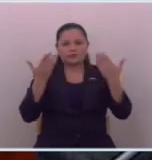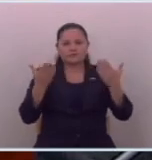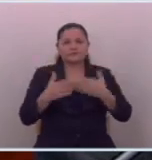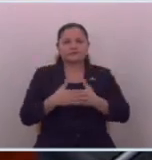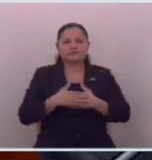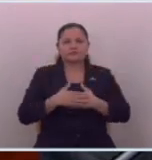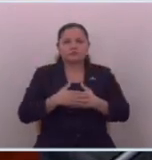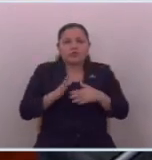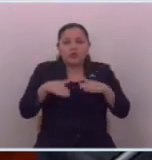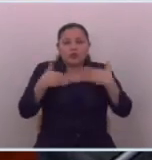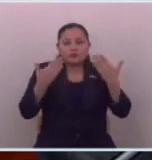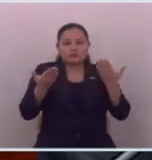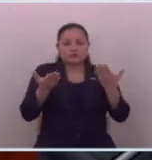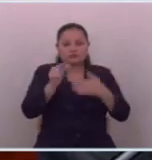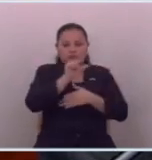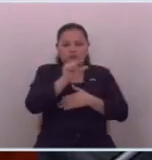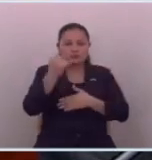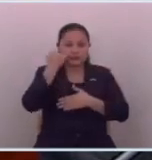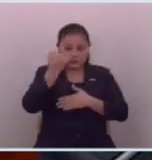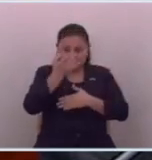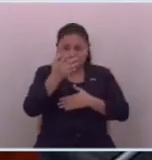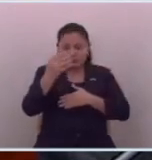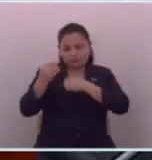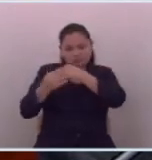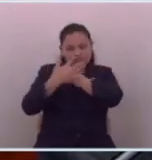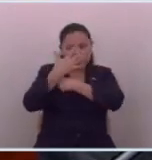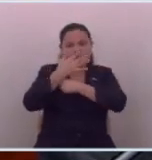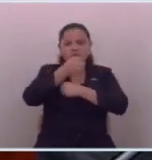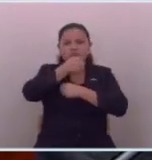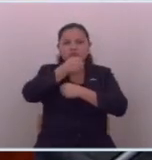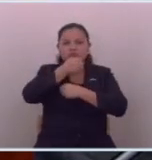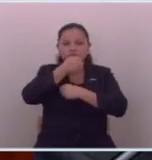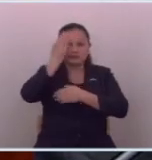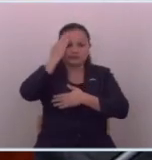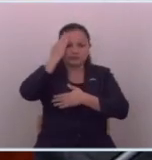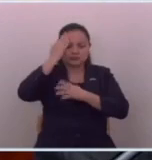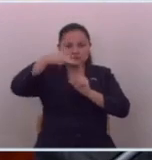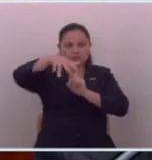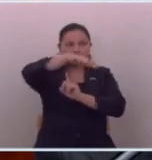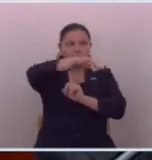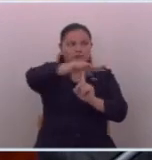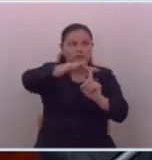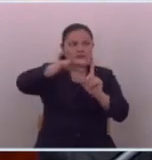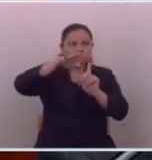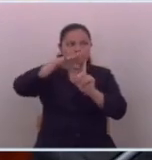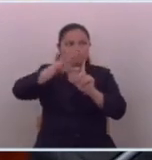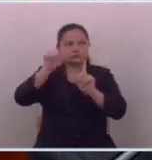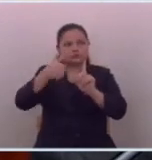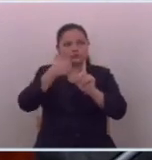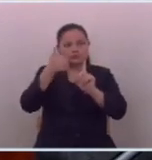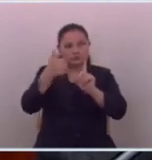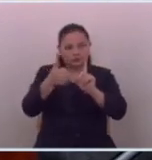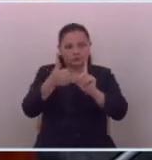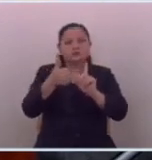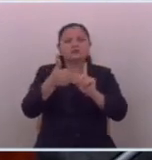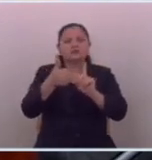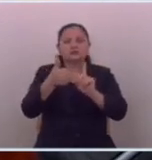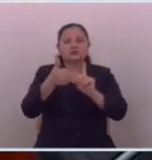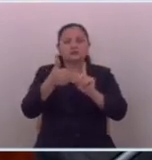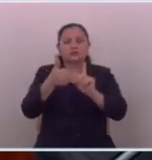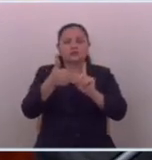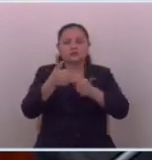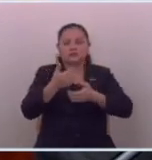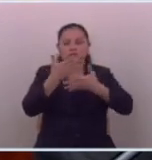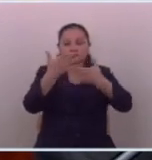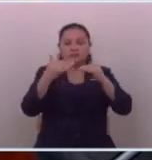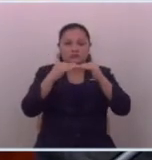no lo he encontrado si lo encuentran mándenmelo para poder conocer el caso y en el siguiente ahí nos